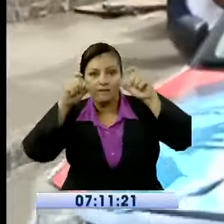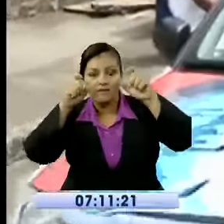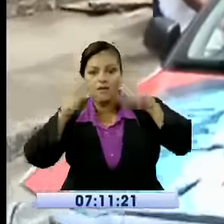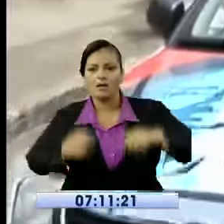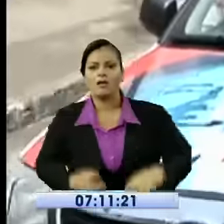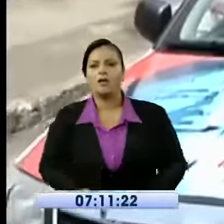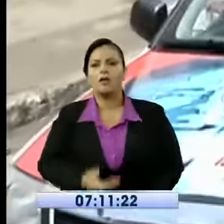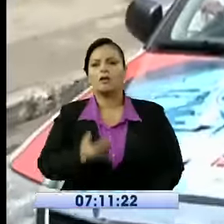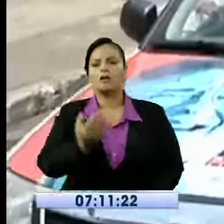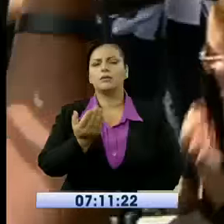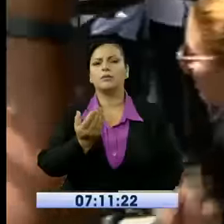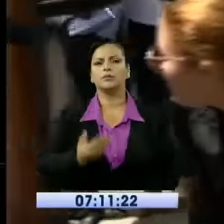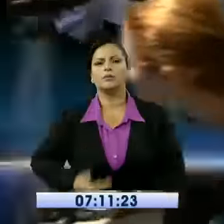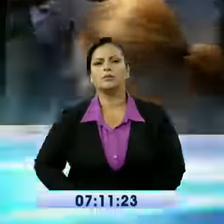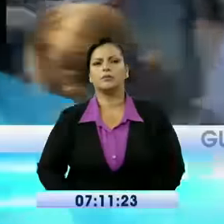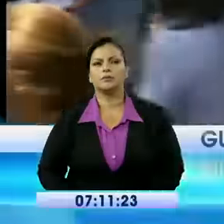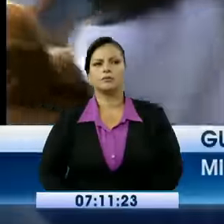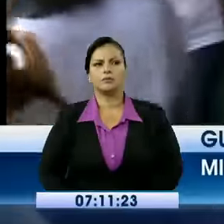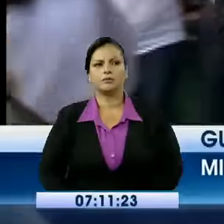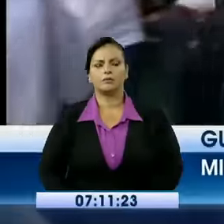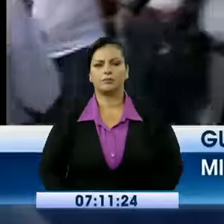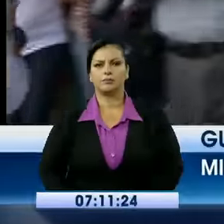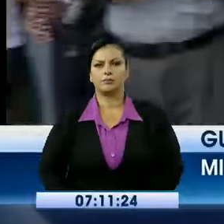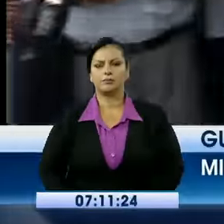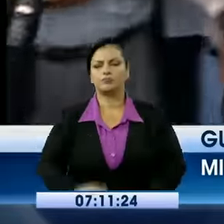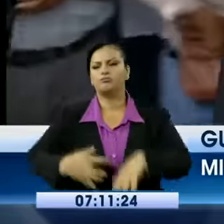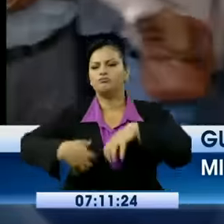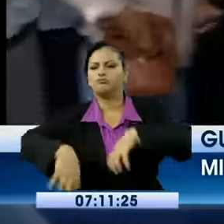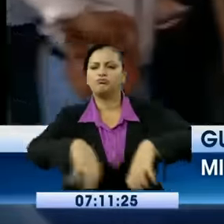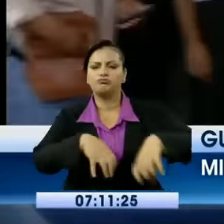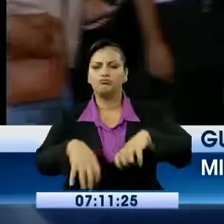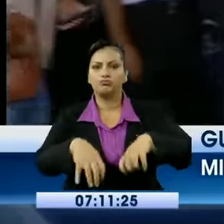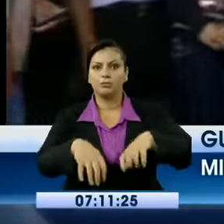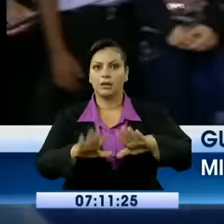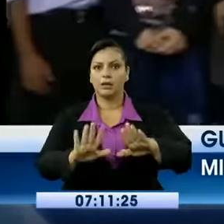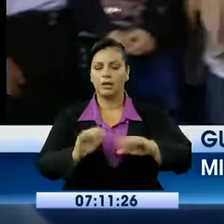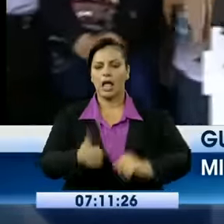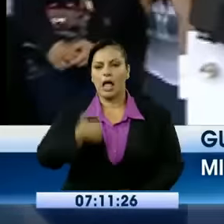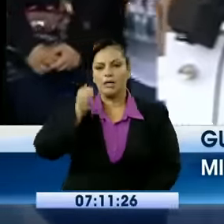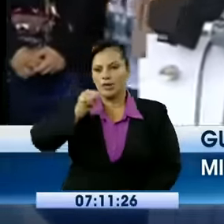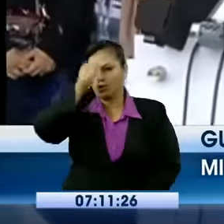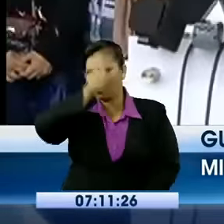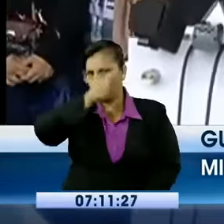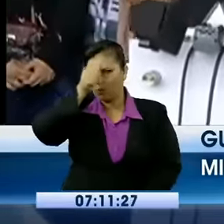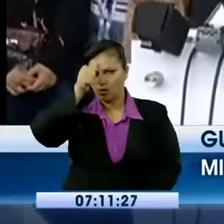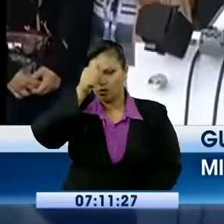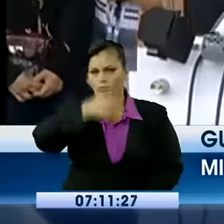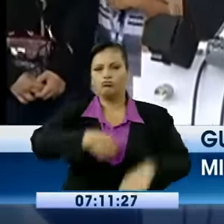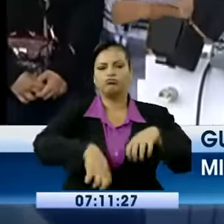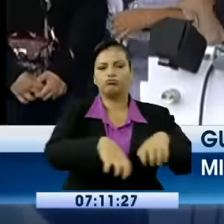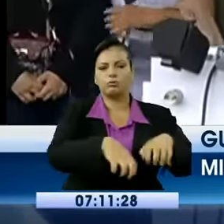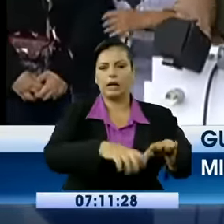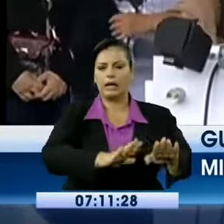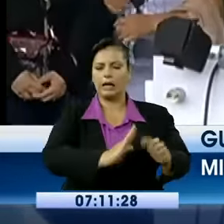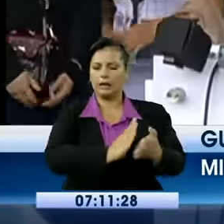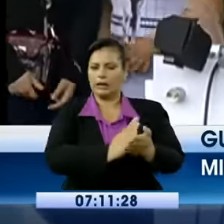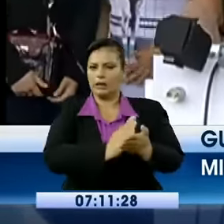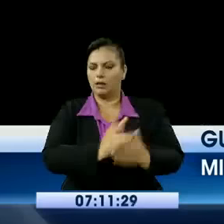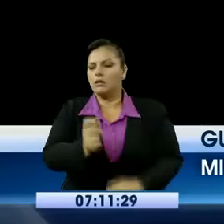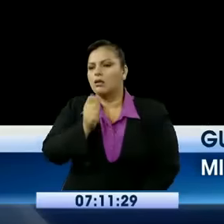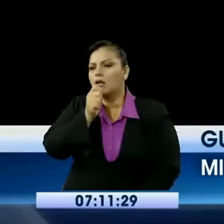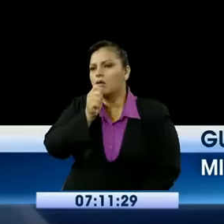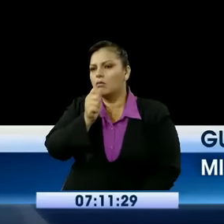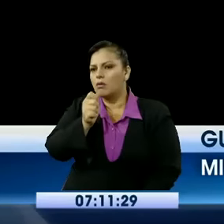-Suma, Guillermo Lazo, hizo un paréntesis este domingo para referirse a las denuncias aparecidas en los videos